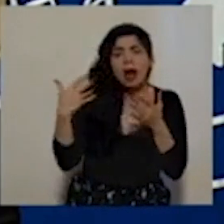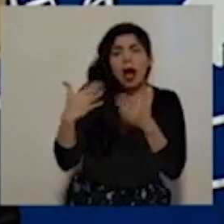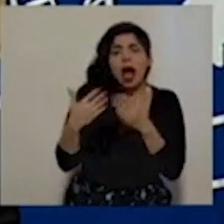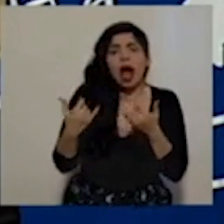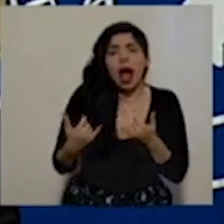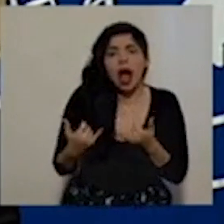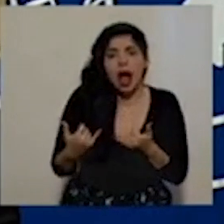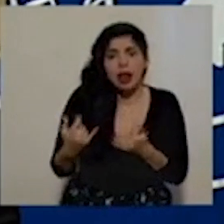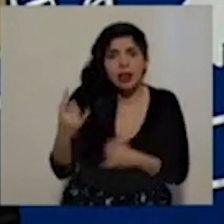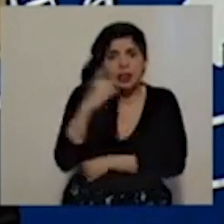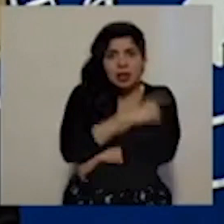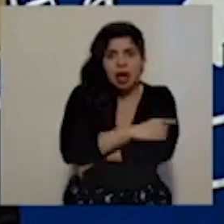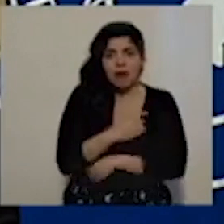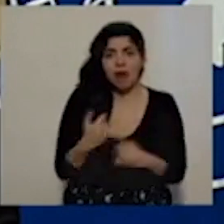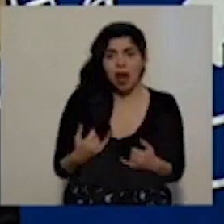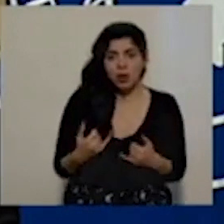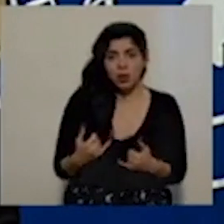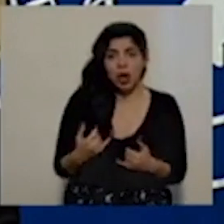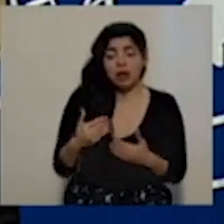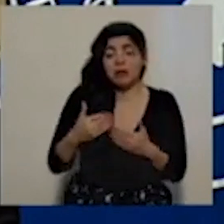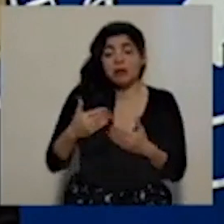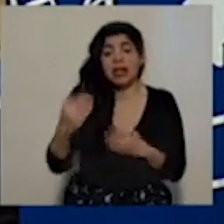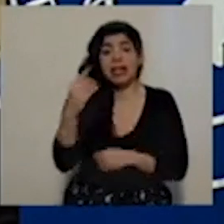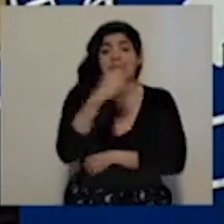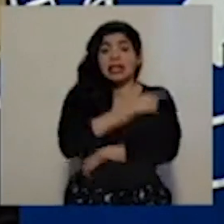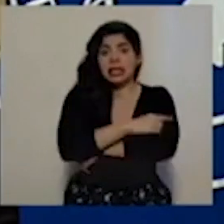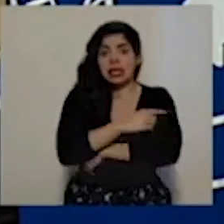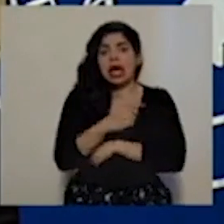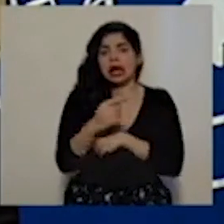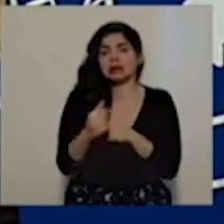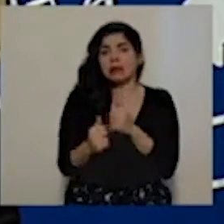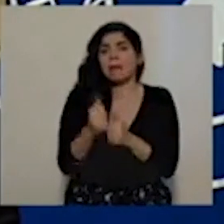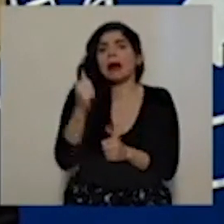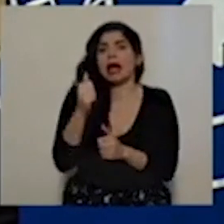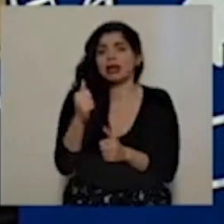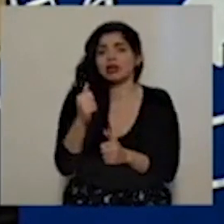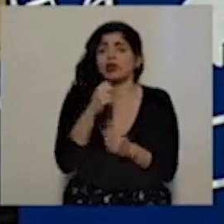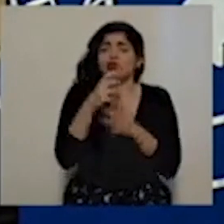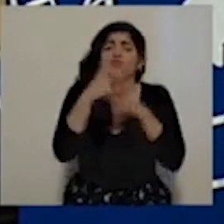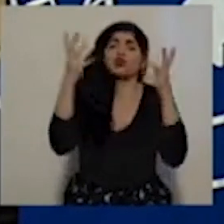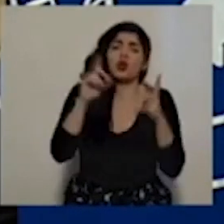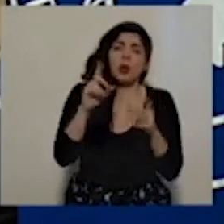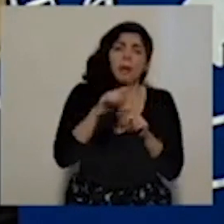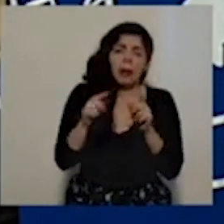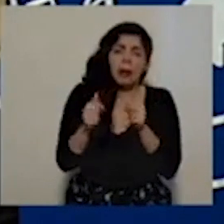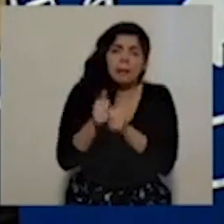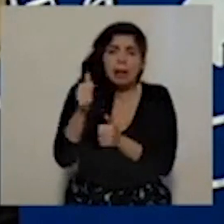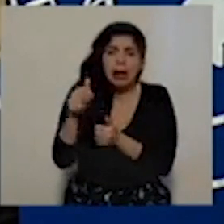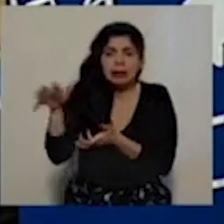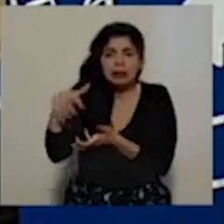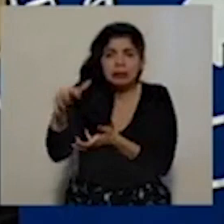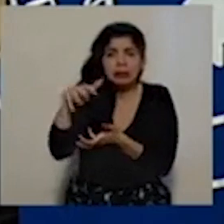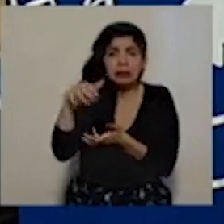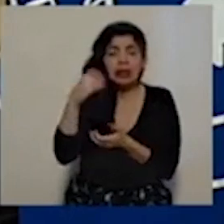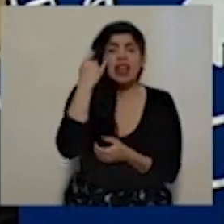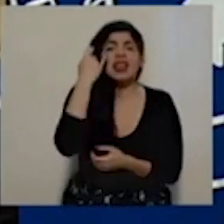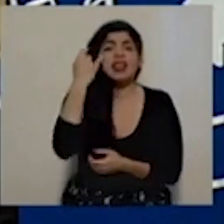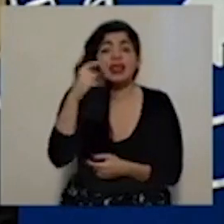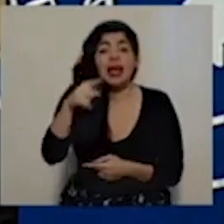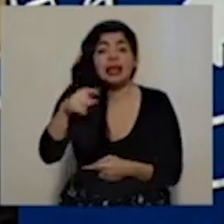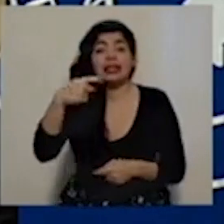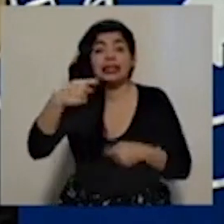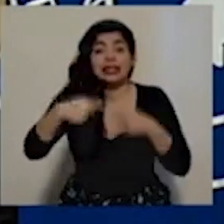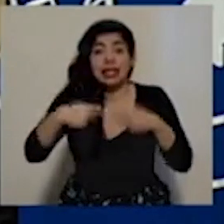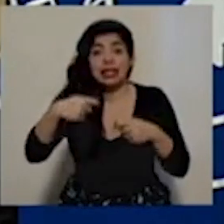Creo que en los próximos días también habrán, tal vez no tantos, pero sí habrá un número mayor de lo que se ha venido haciendo. La idea es, al mes de septiembre,